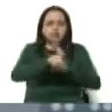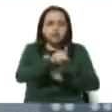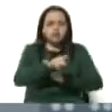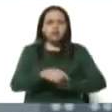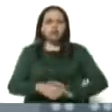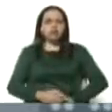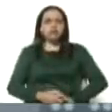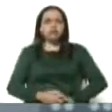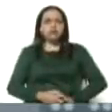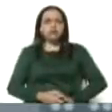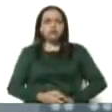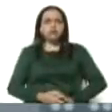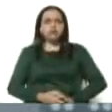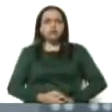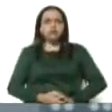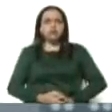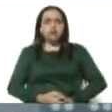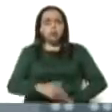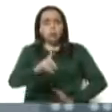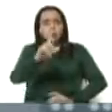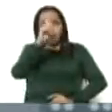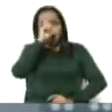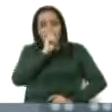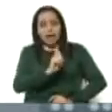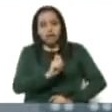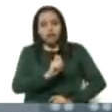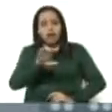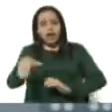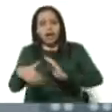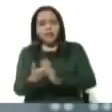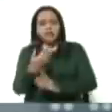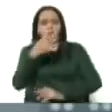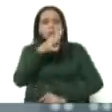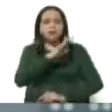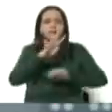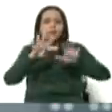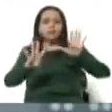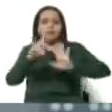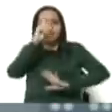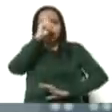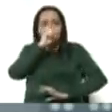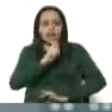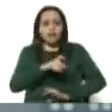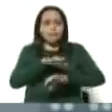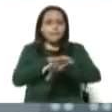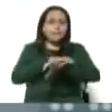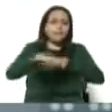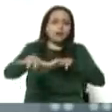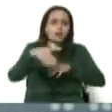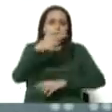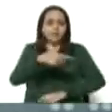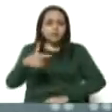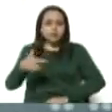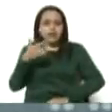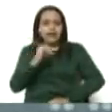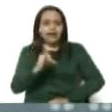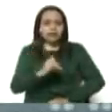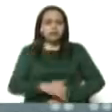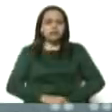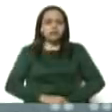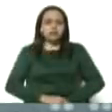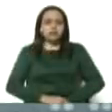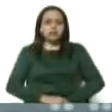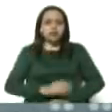entre el 1 año de edad y los 49 años de edad. La gran mayoría de los pacientes son